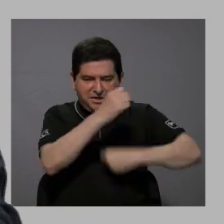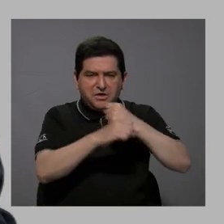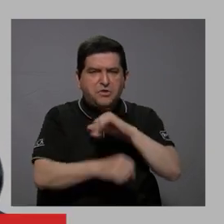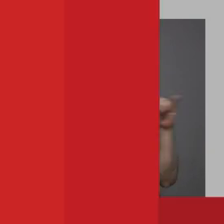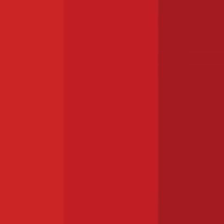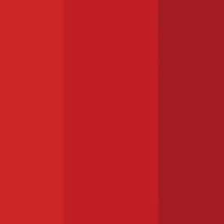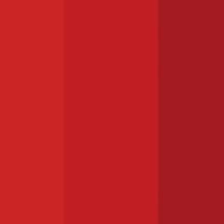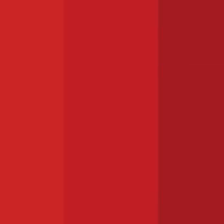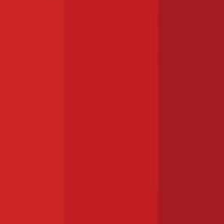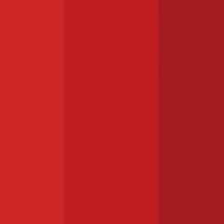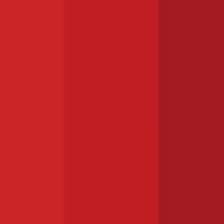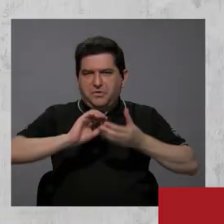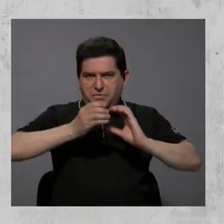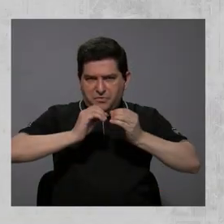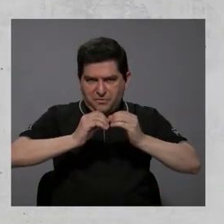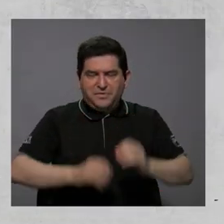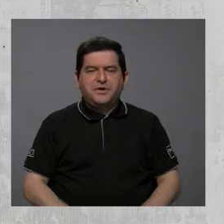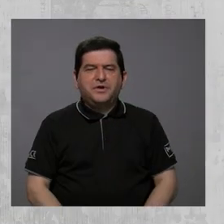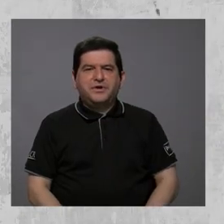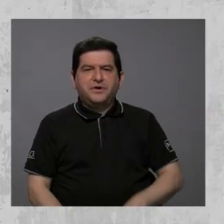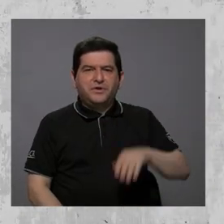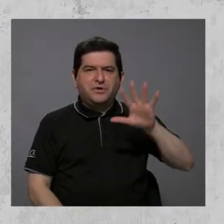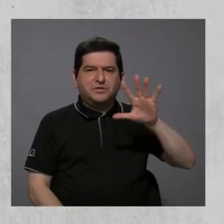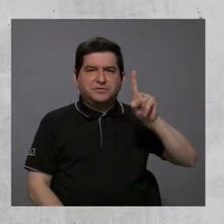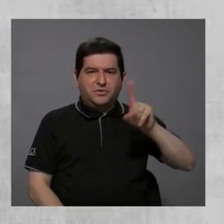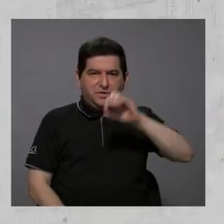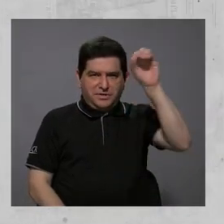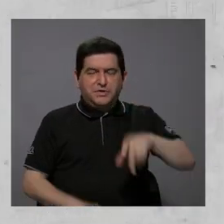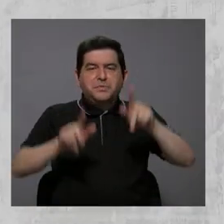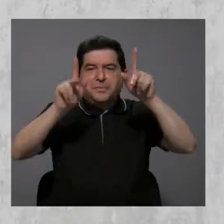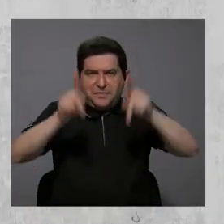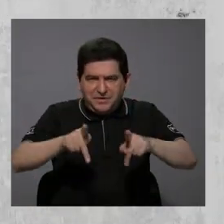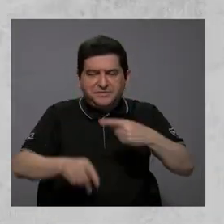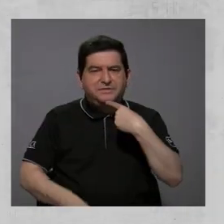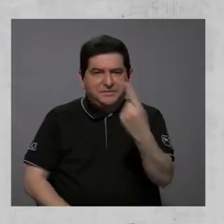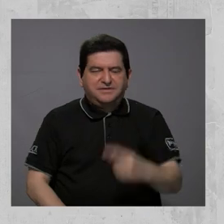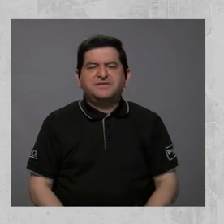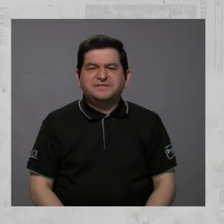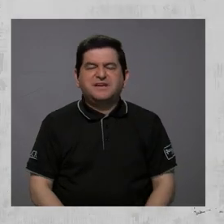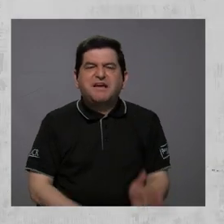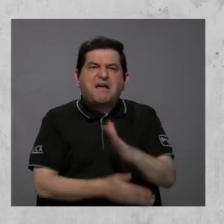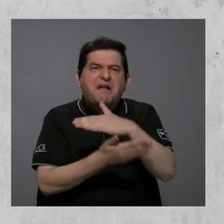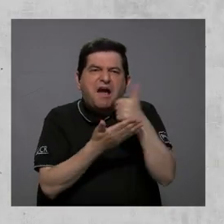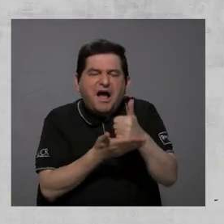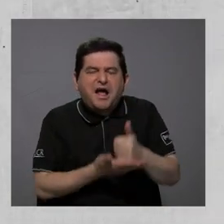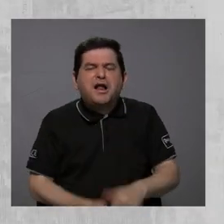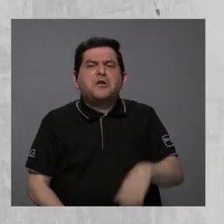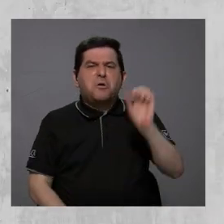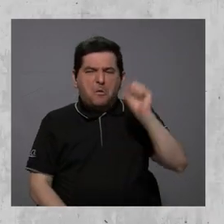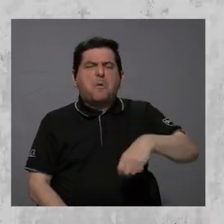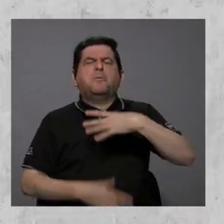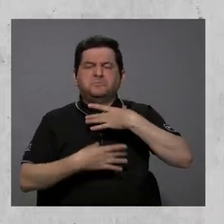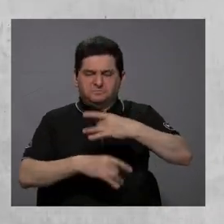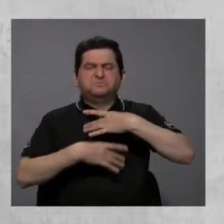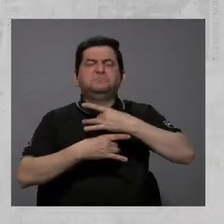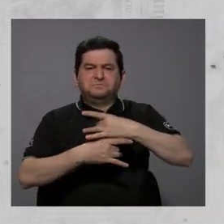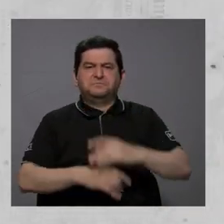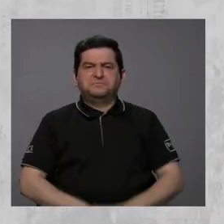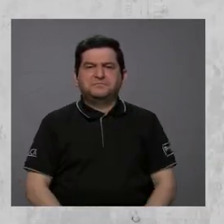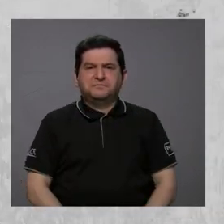mantiene prácticamente igual, con un 51% de personas que dijeron estar algo o muy interesadas.